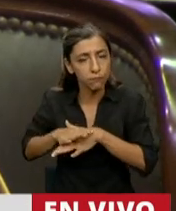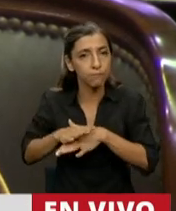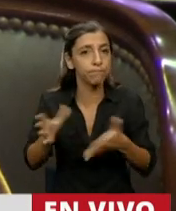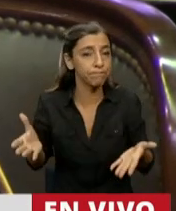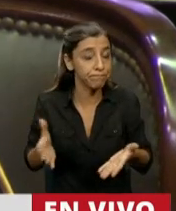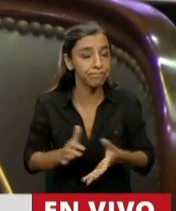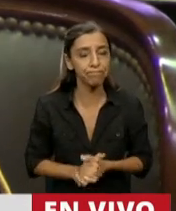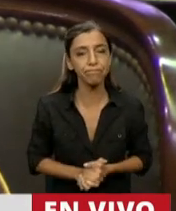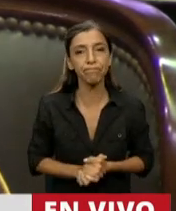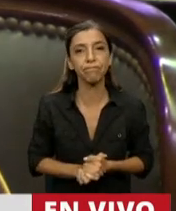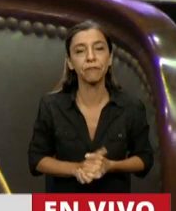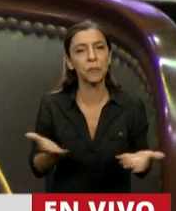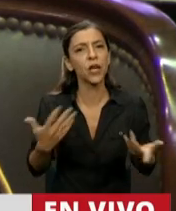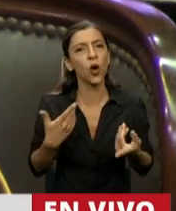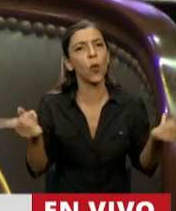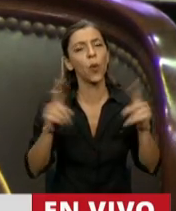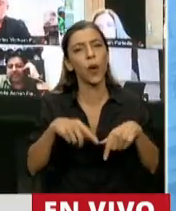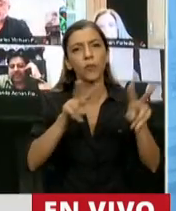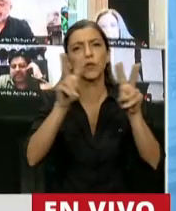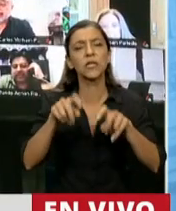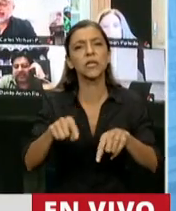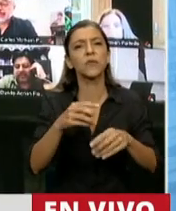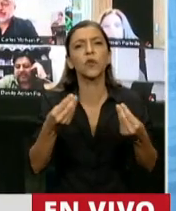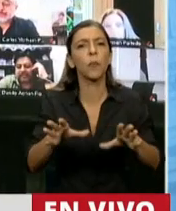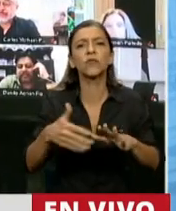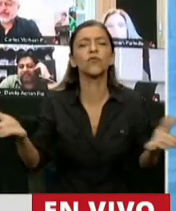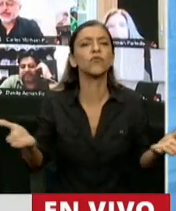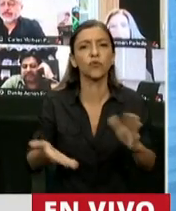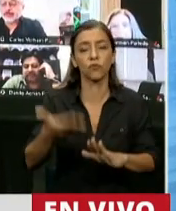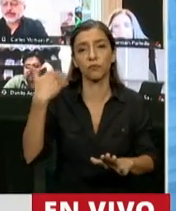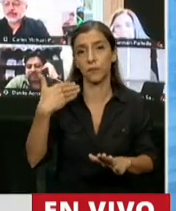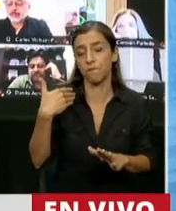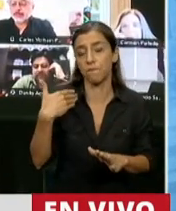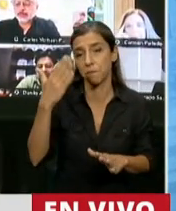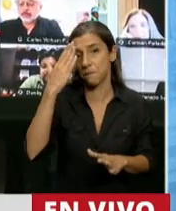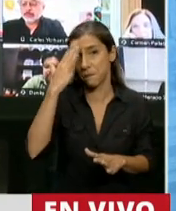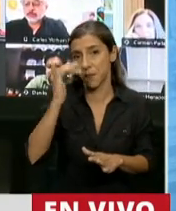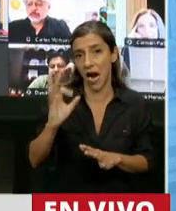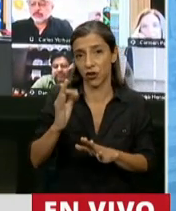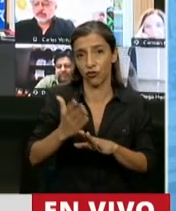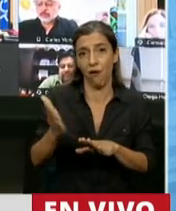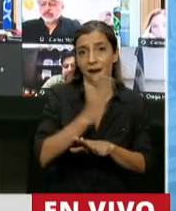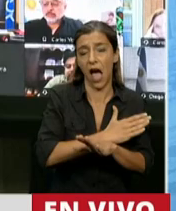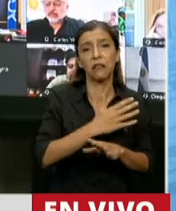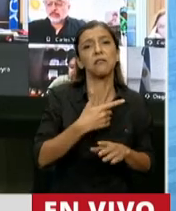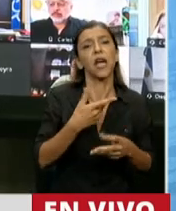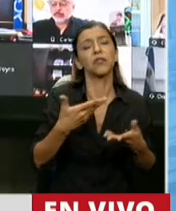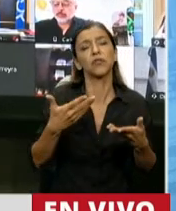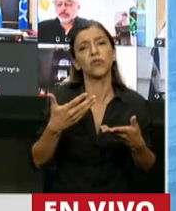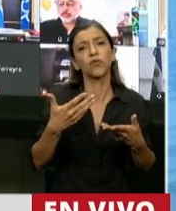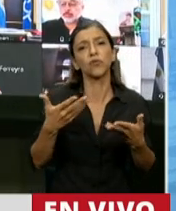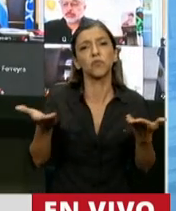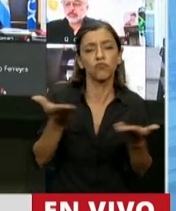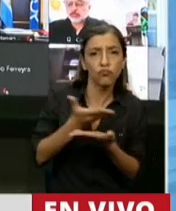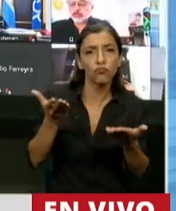Pero volvamos al tema de cómo surgió esto. En marzo, hasta marzo, había una negociación, le diría racional. La